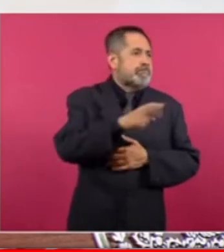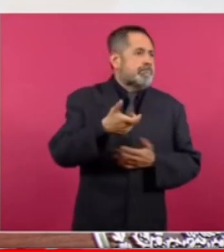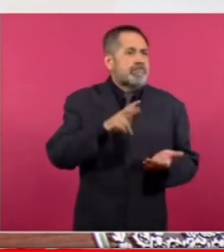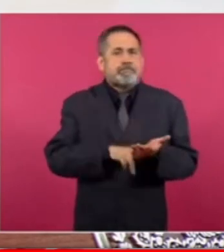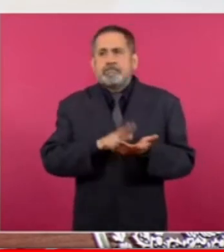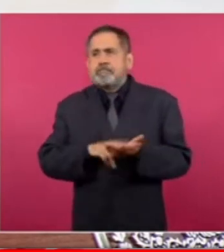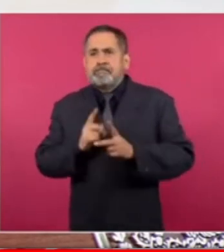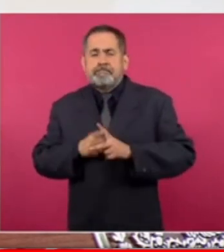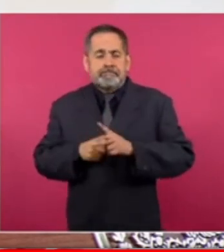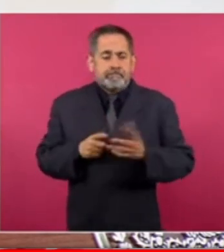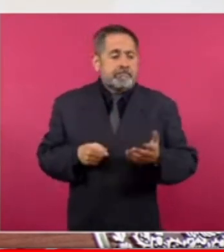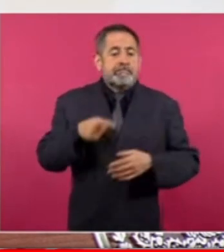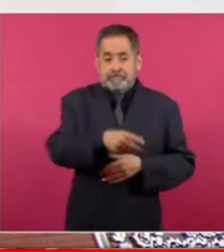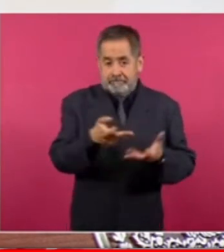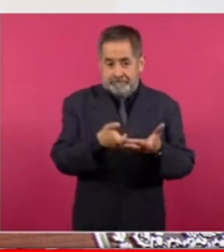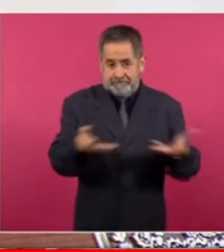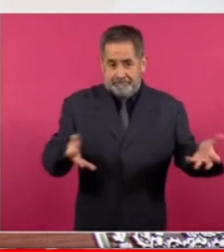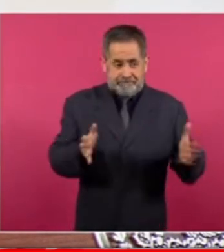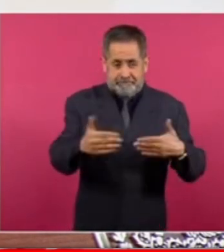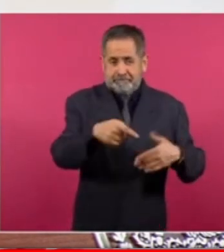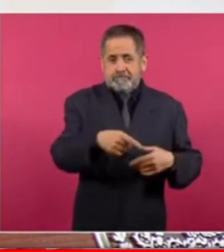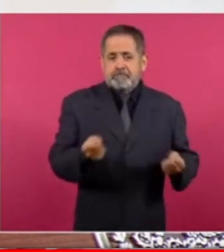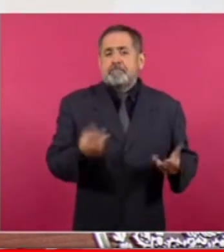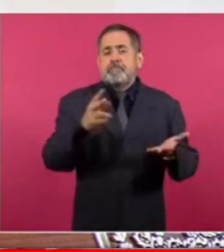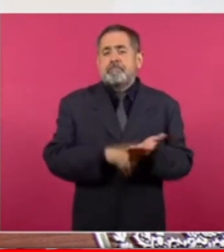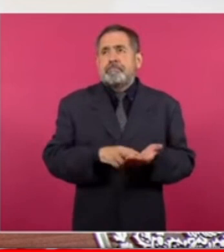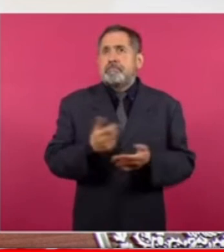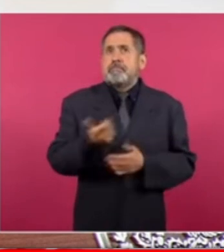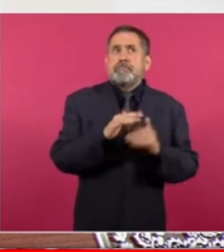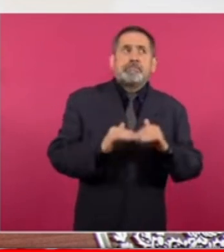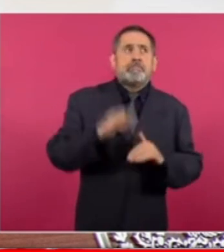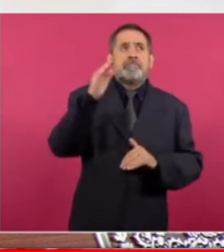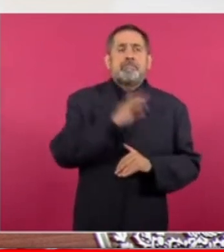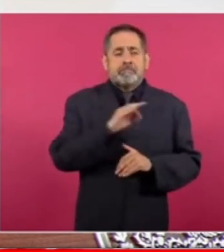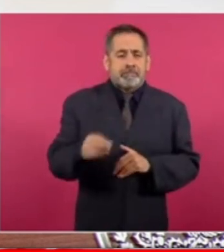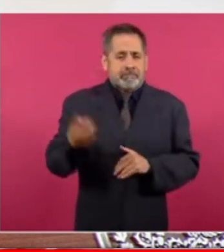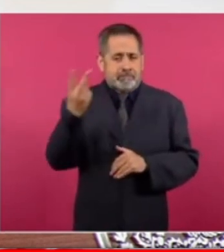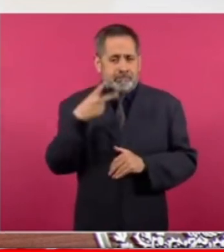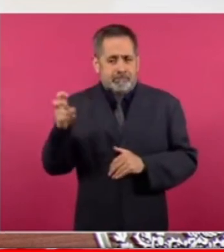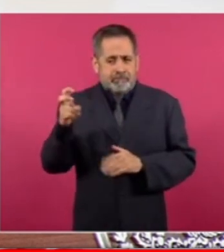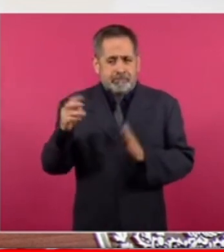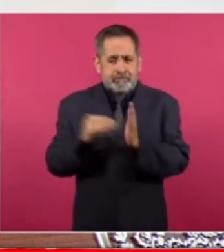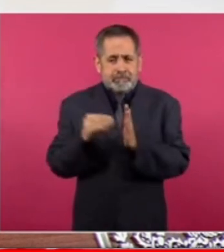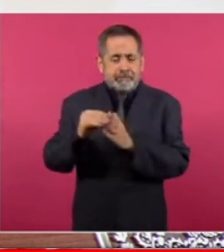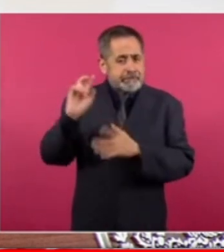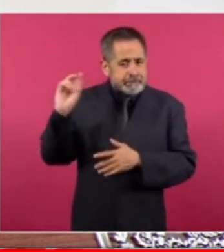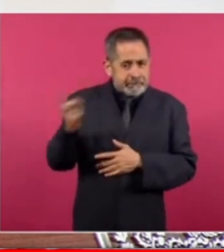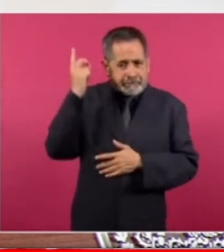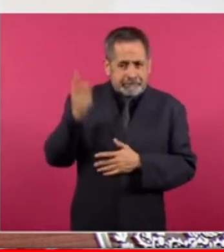el terreno cuesta 200 millones de dólares